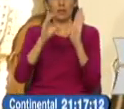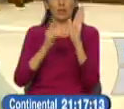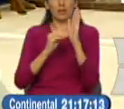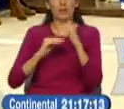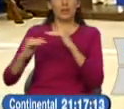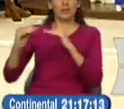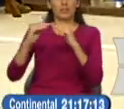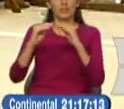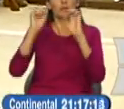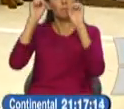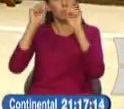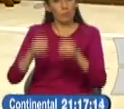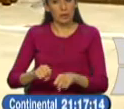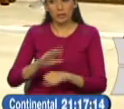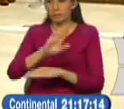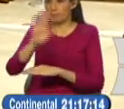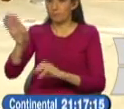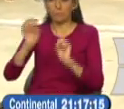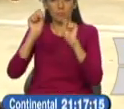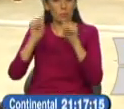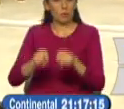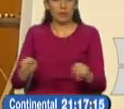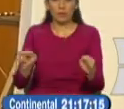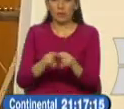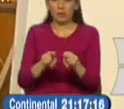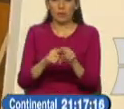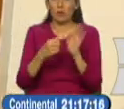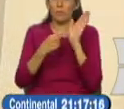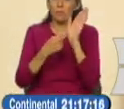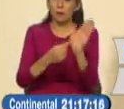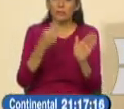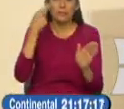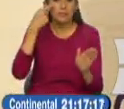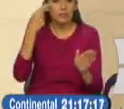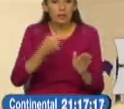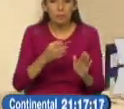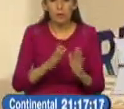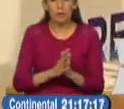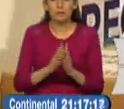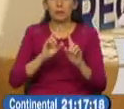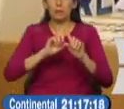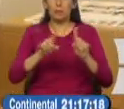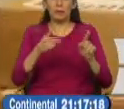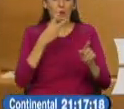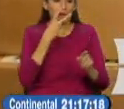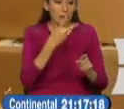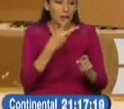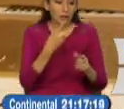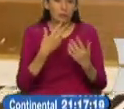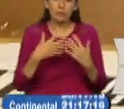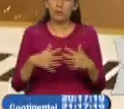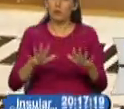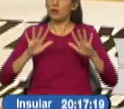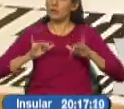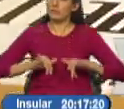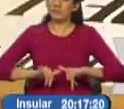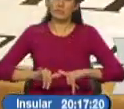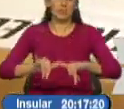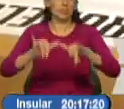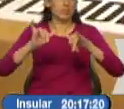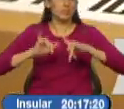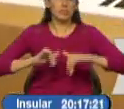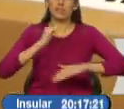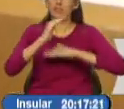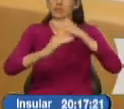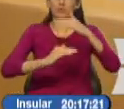Democracia, podrán apelar ante el Pleno del Consejo Nacional Electoral y si aún así existe inconformidad, la apelación sigue